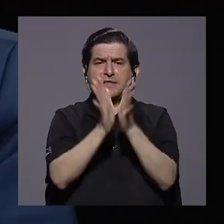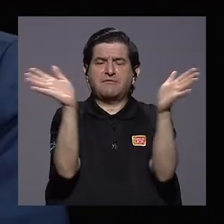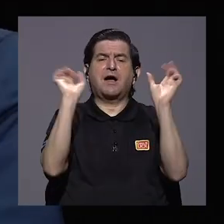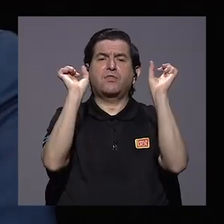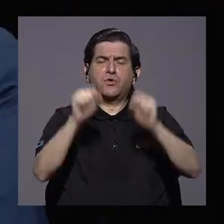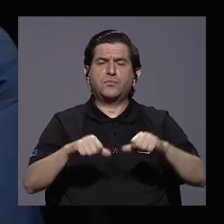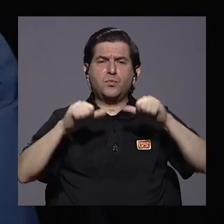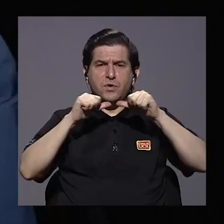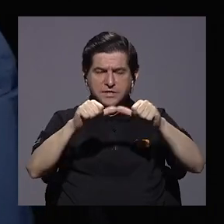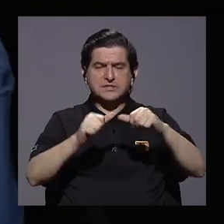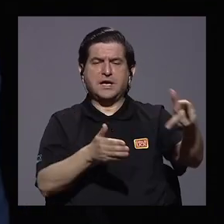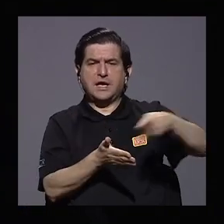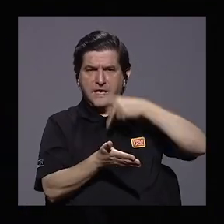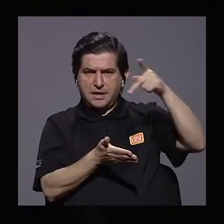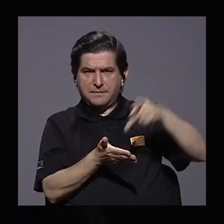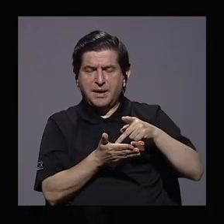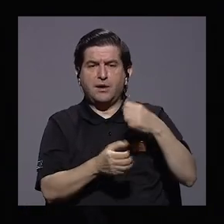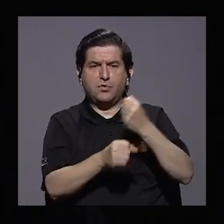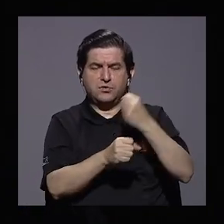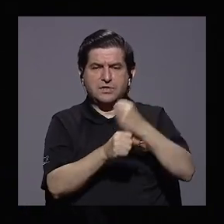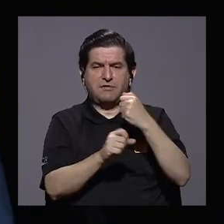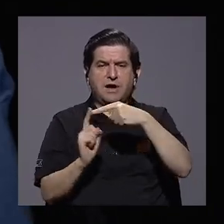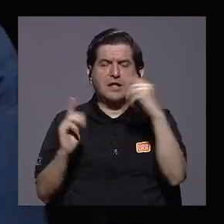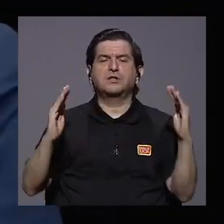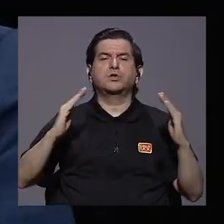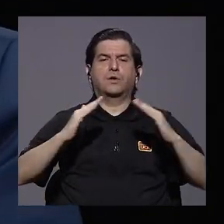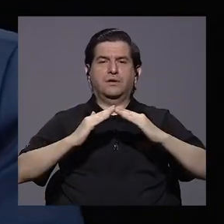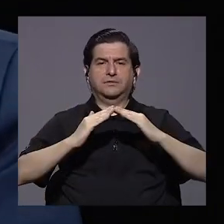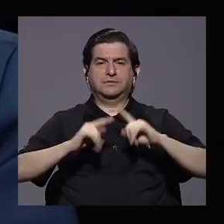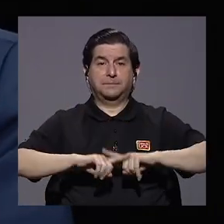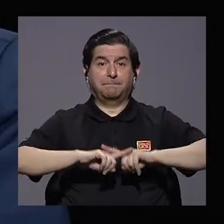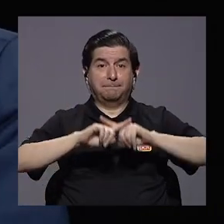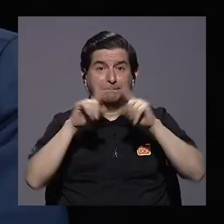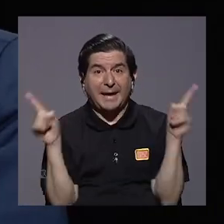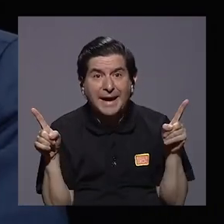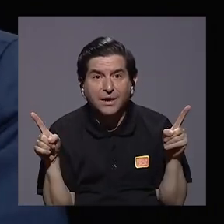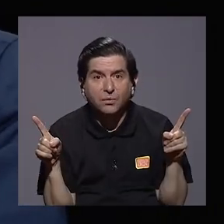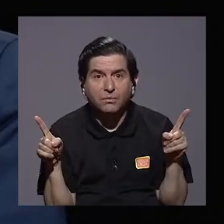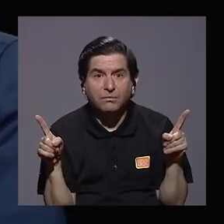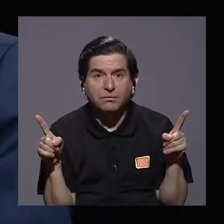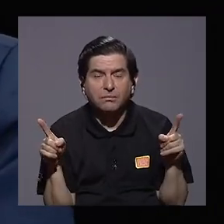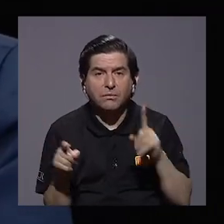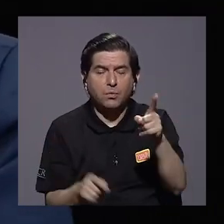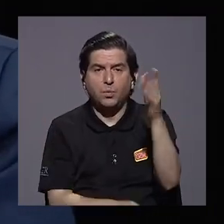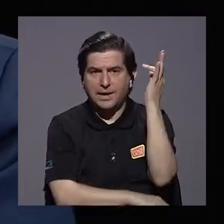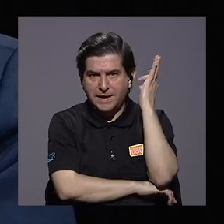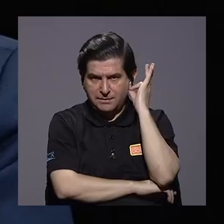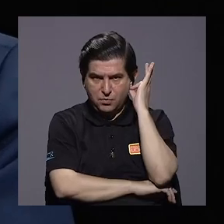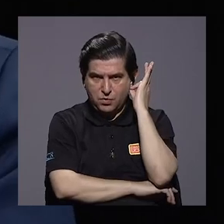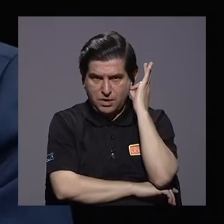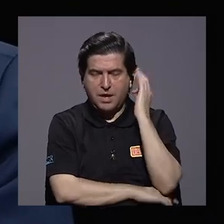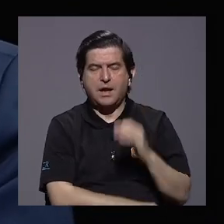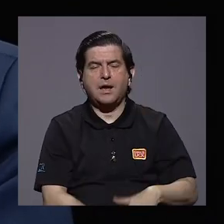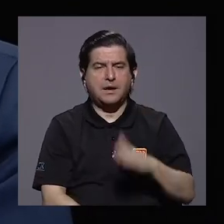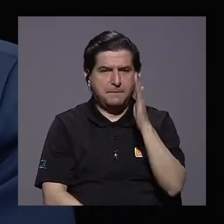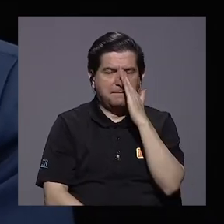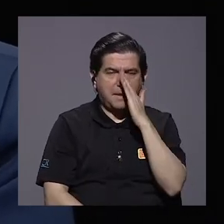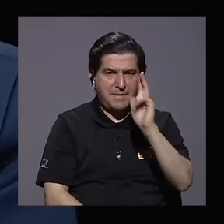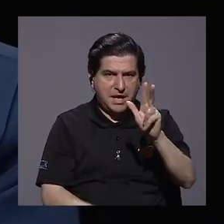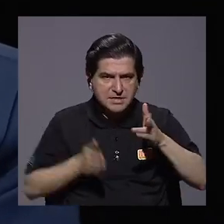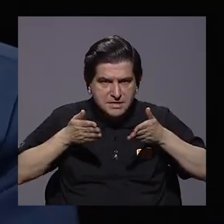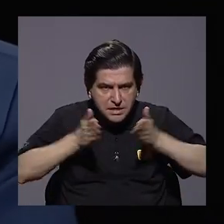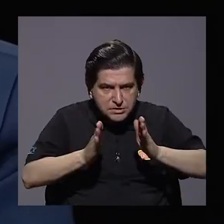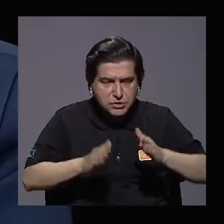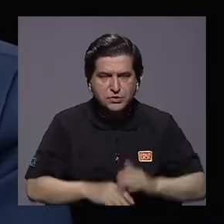puede seguir recibiendo su salario haciendo teletrabajo. Pero para, por ejemplo, una mujer madre de tres hijos, que su